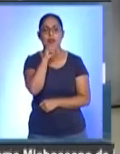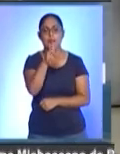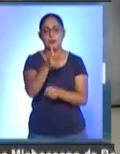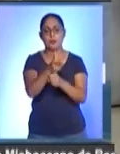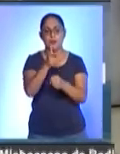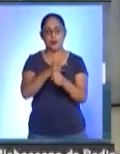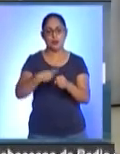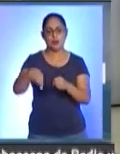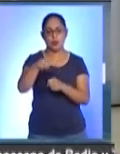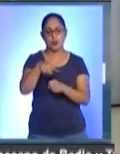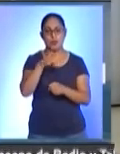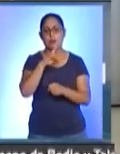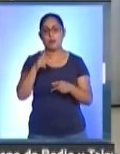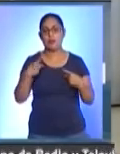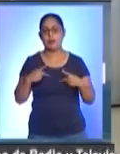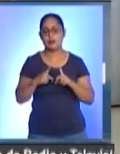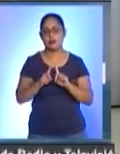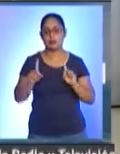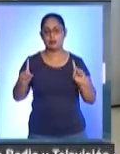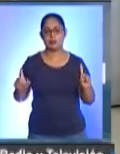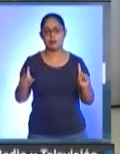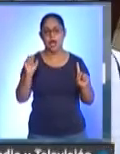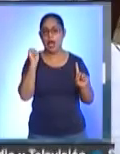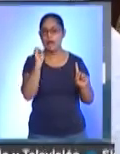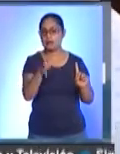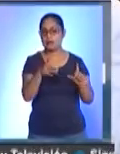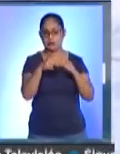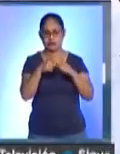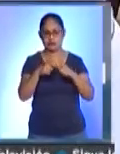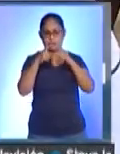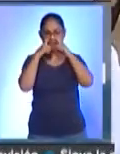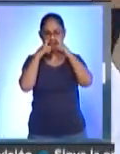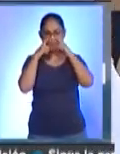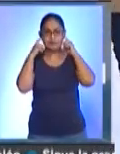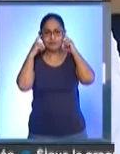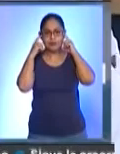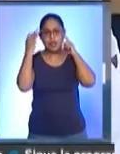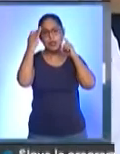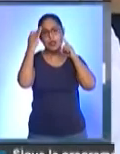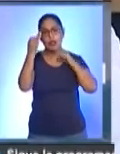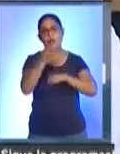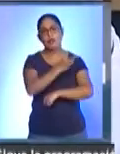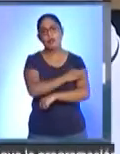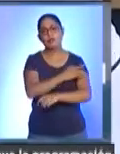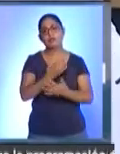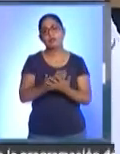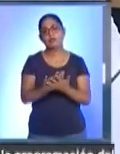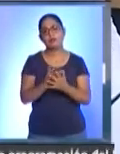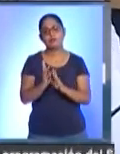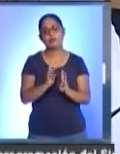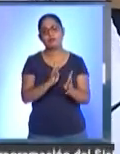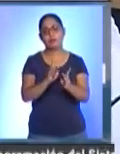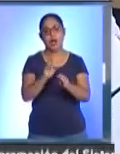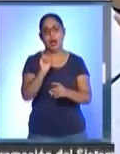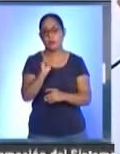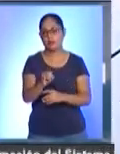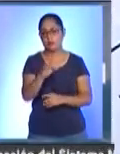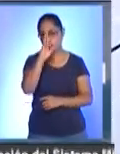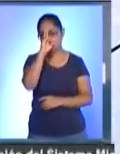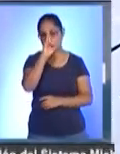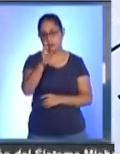a mantener la sana distancia y el uso permanente de cubrebocas durante el proceso de vacunación, así como acatar las medidas sanitarias